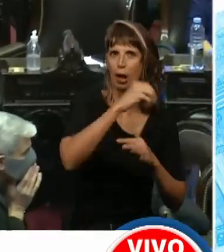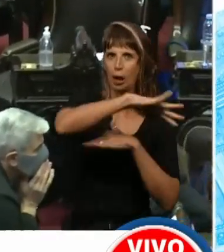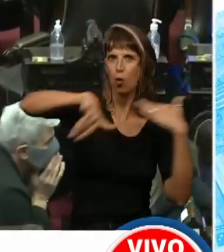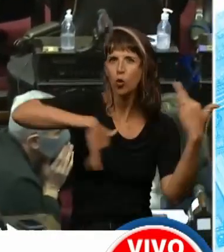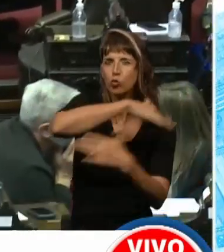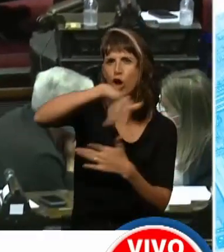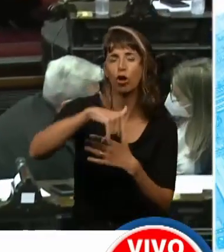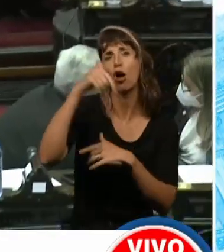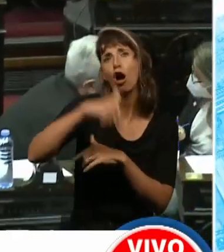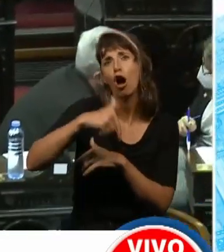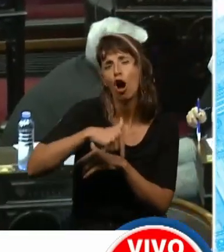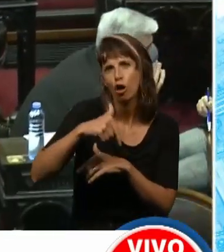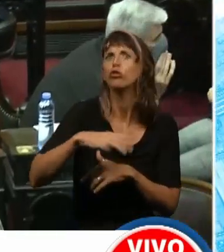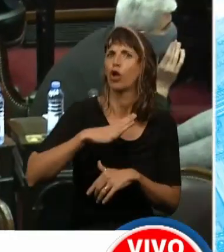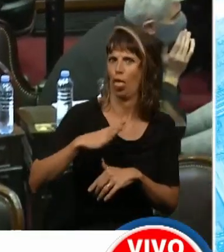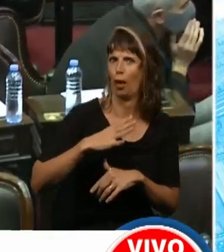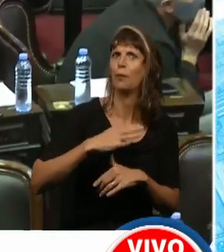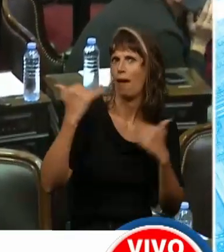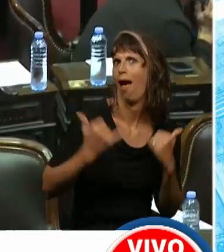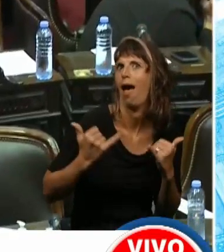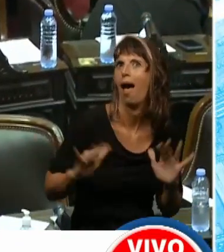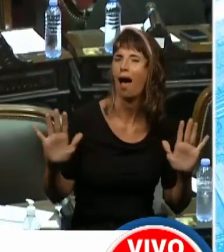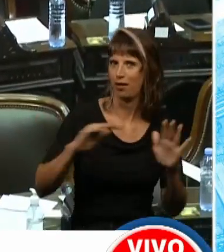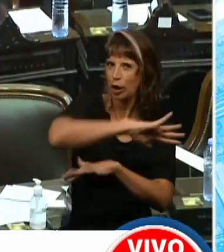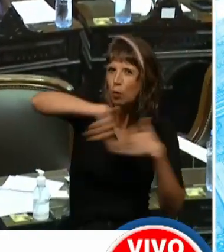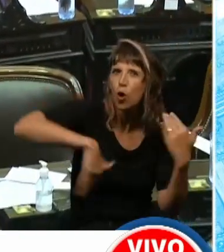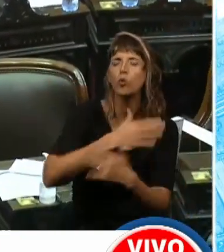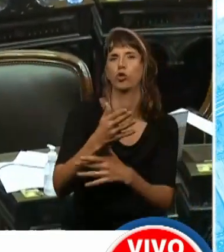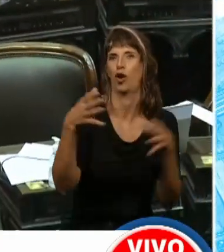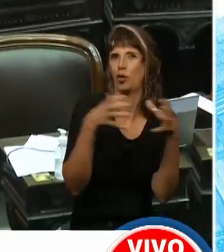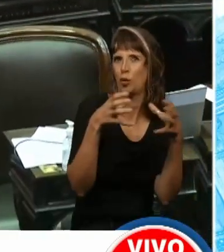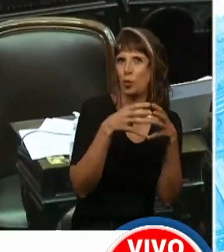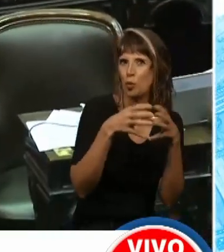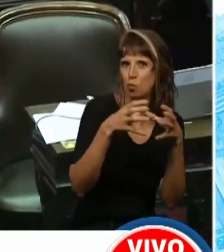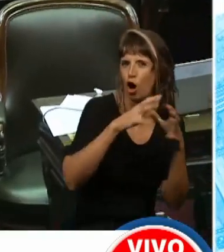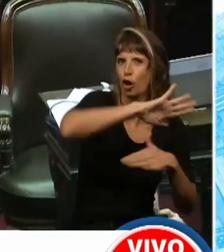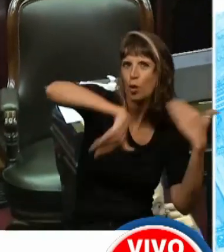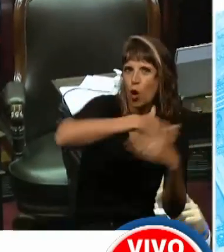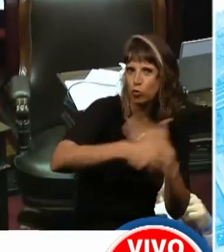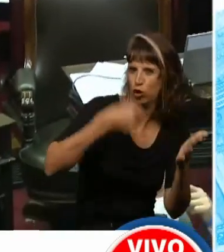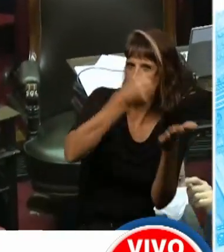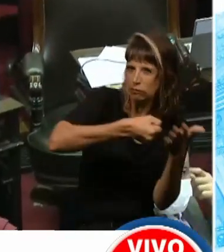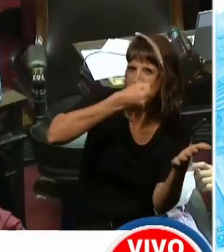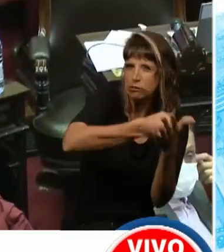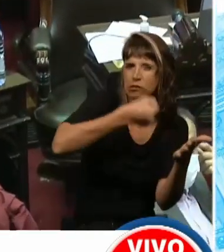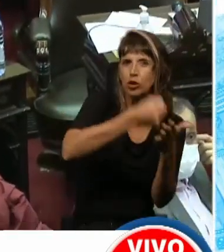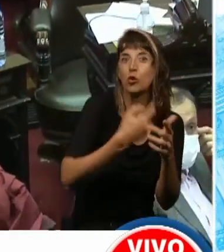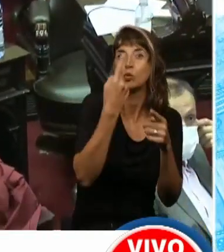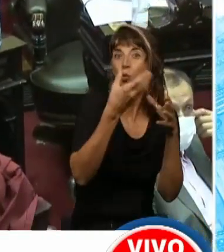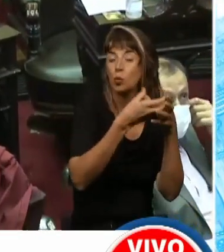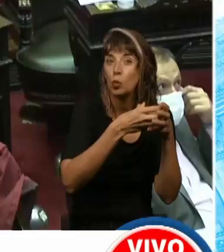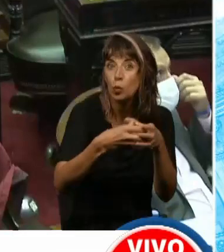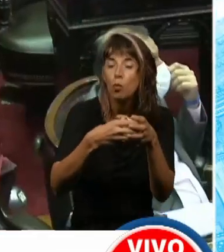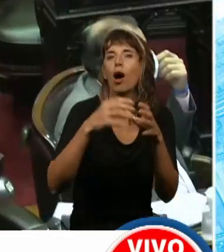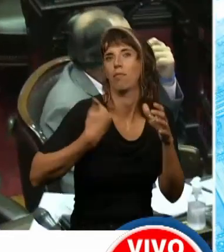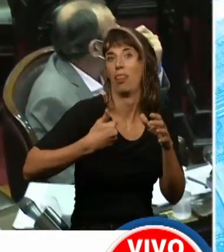encuentra absolutamente vigente. La corriente clasista combativa es una de las organizaciones que en todo